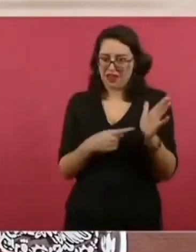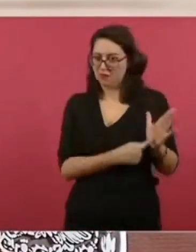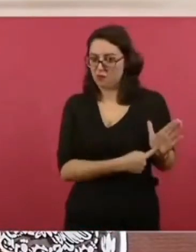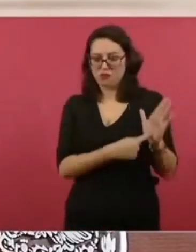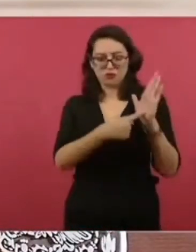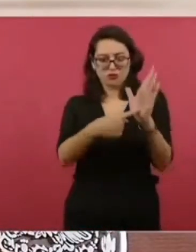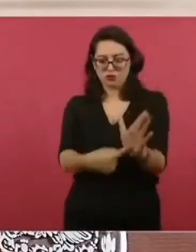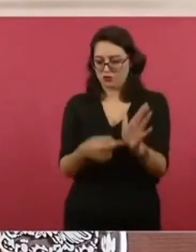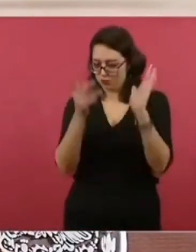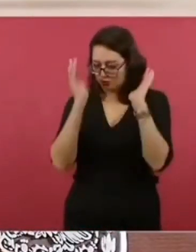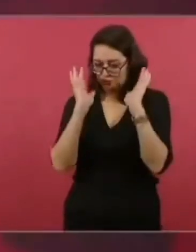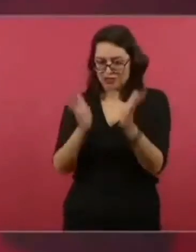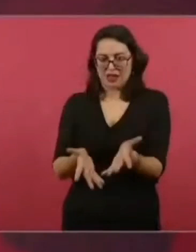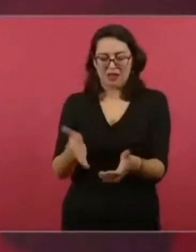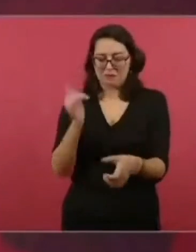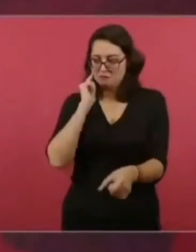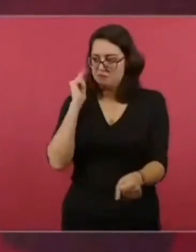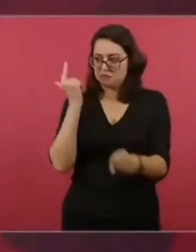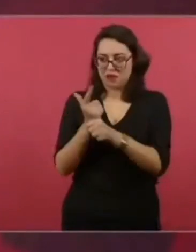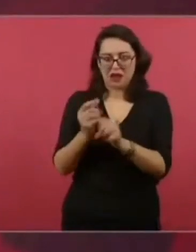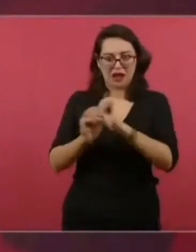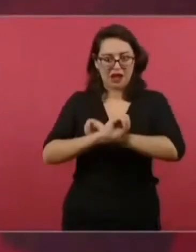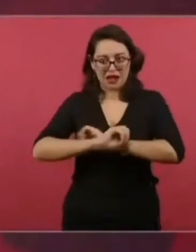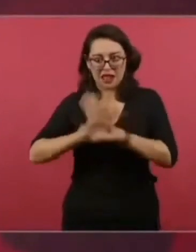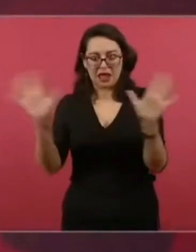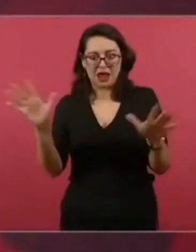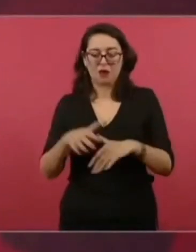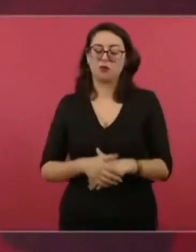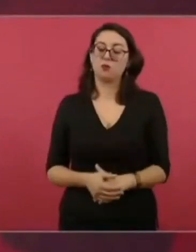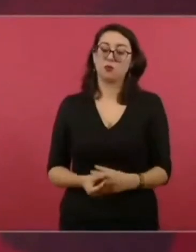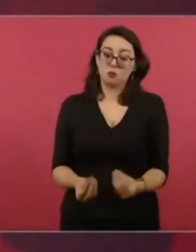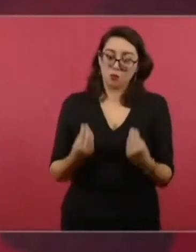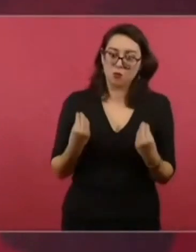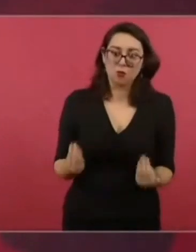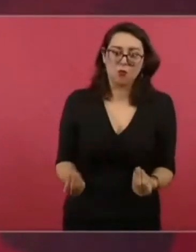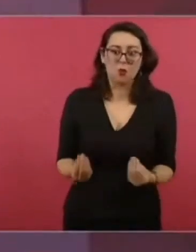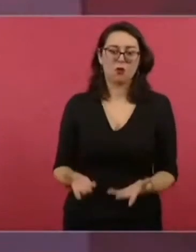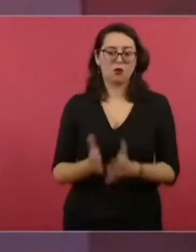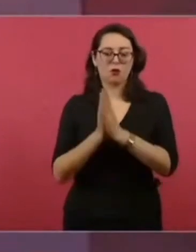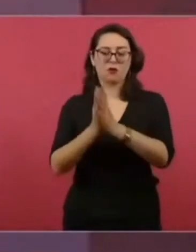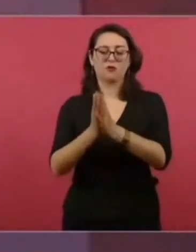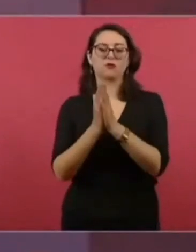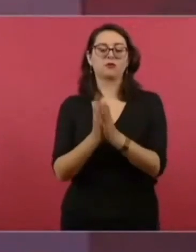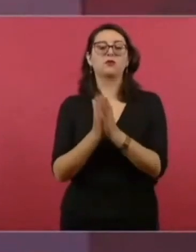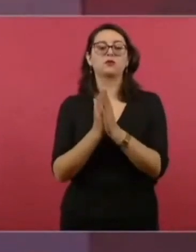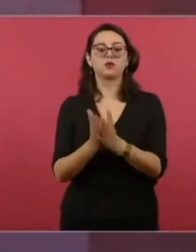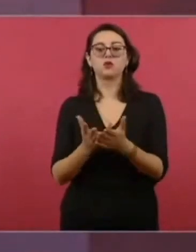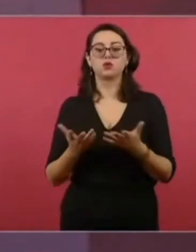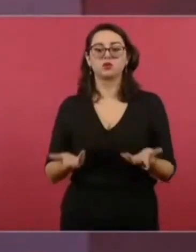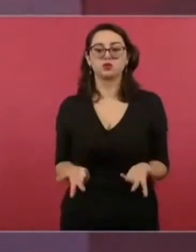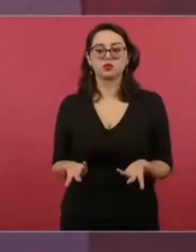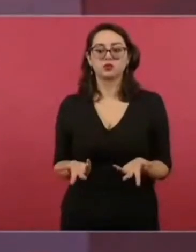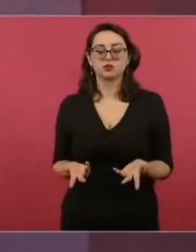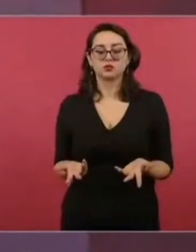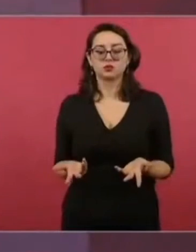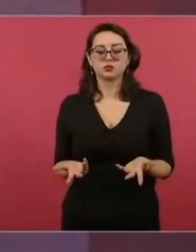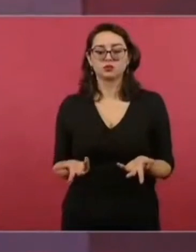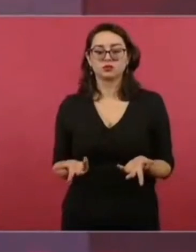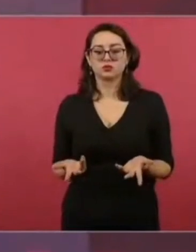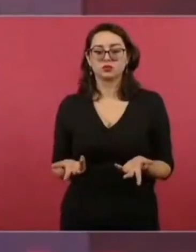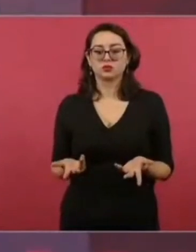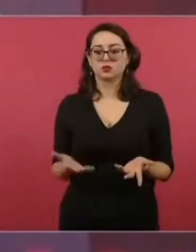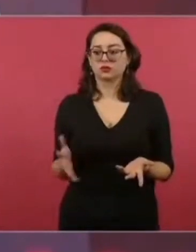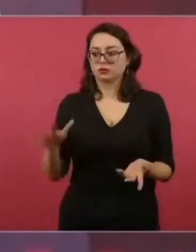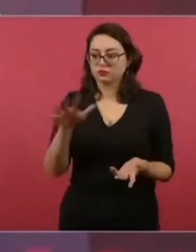Entonces, decirles a los de Guerrero de